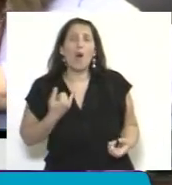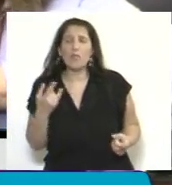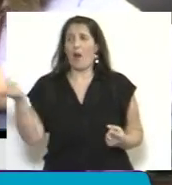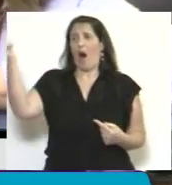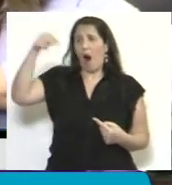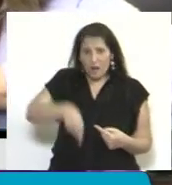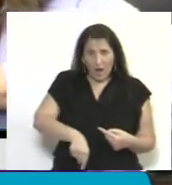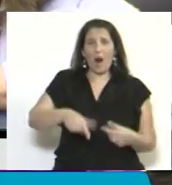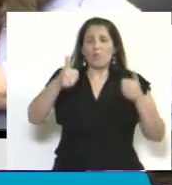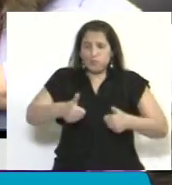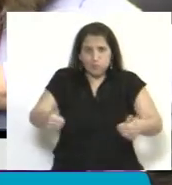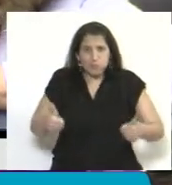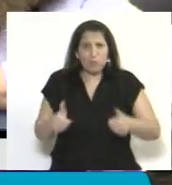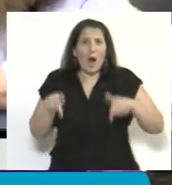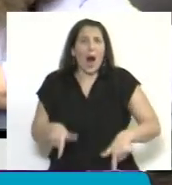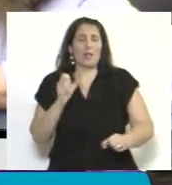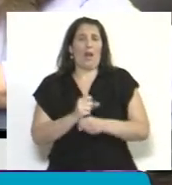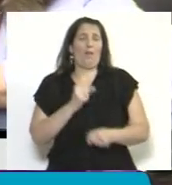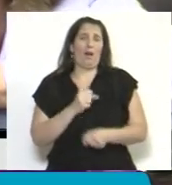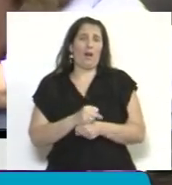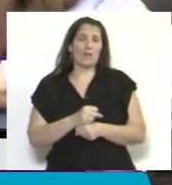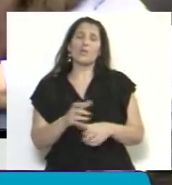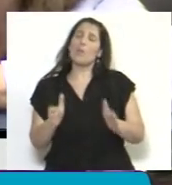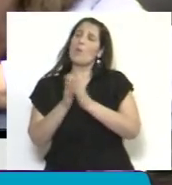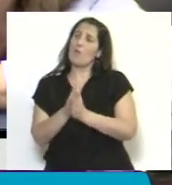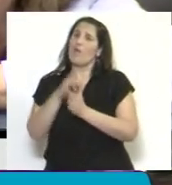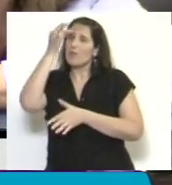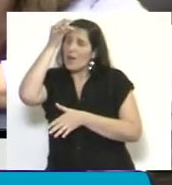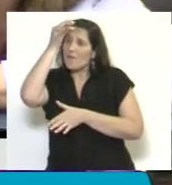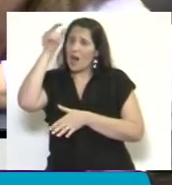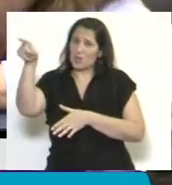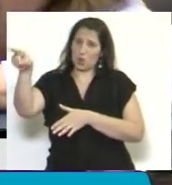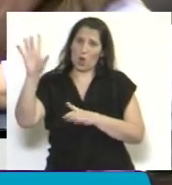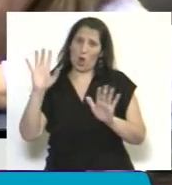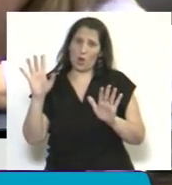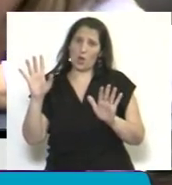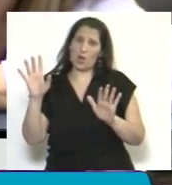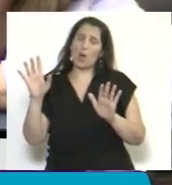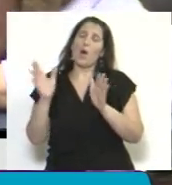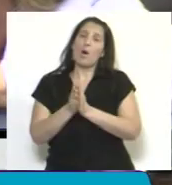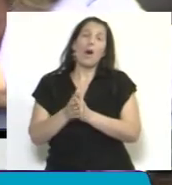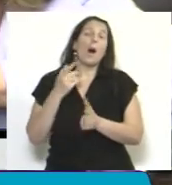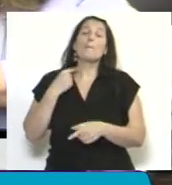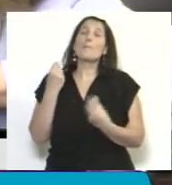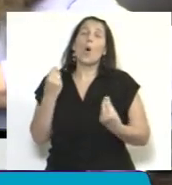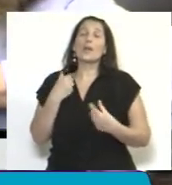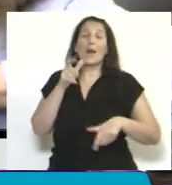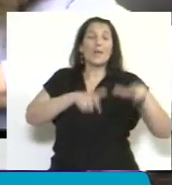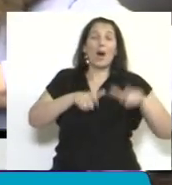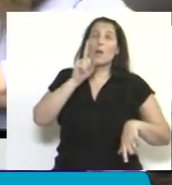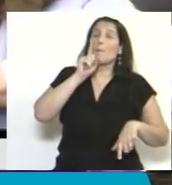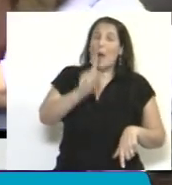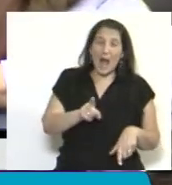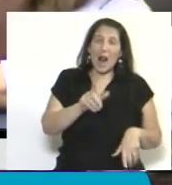tienen en este momento. Entonces, los llamo a la reflexión, en nombre de los miles de trabajadores que hay,